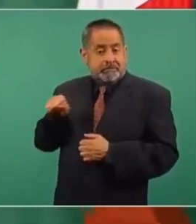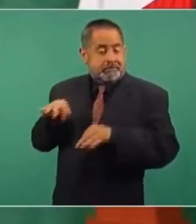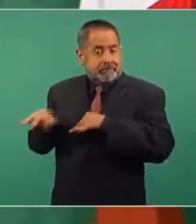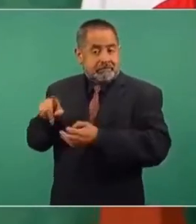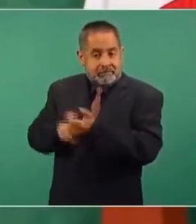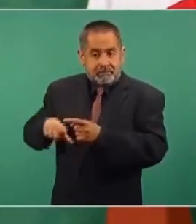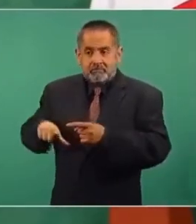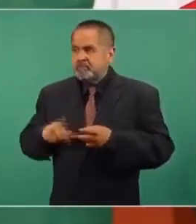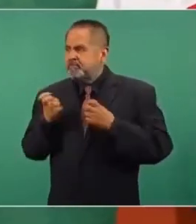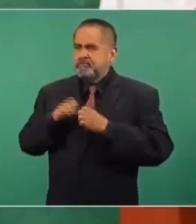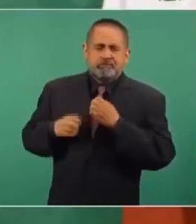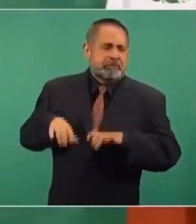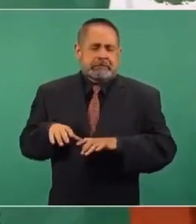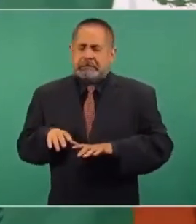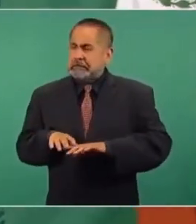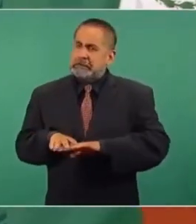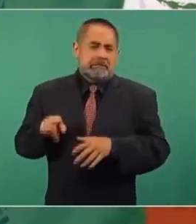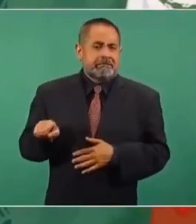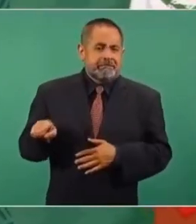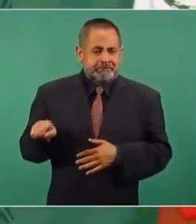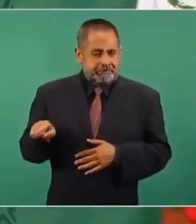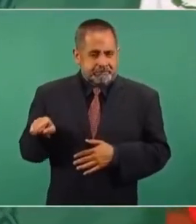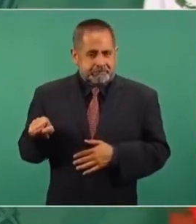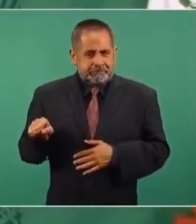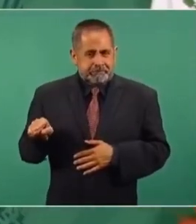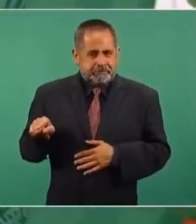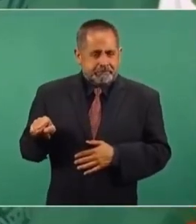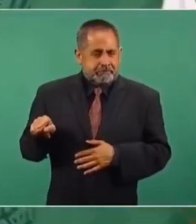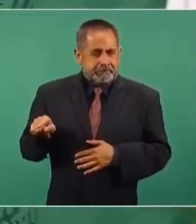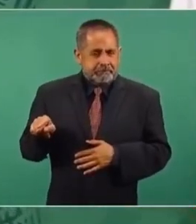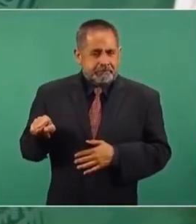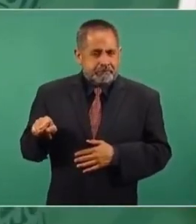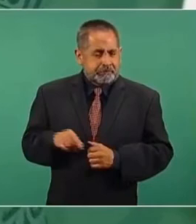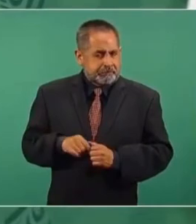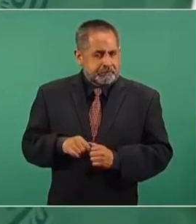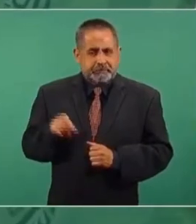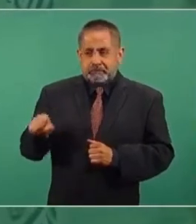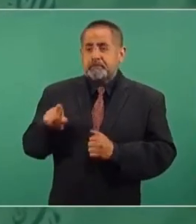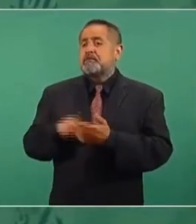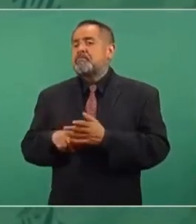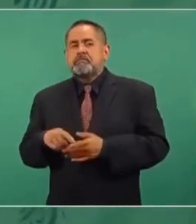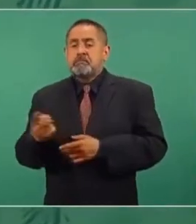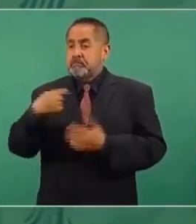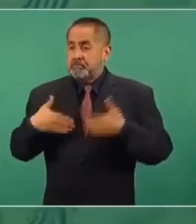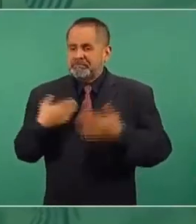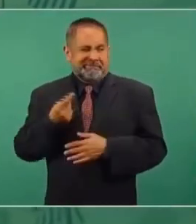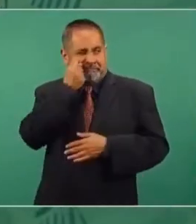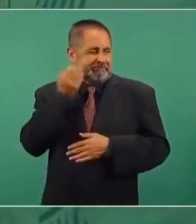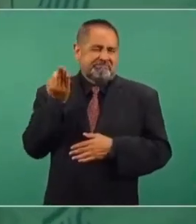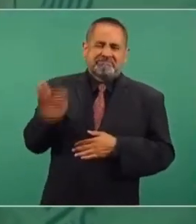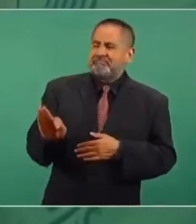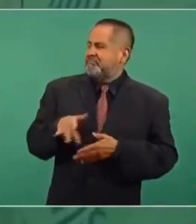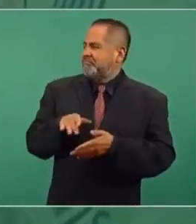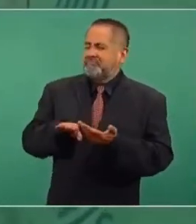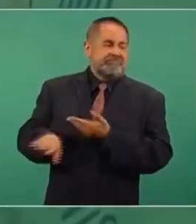público que traiciona la confianza del ciudadano